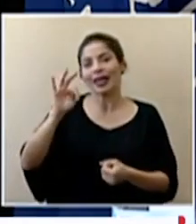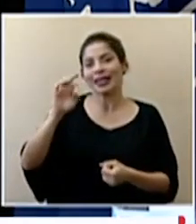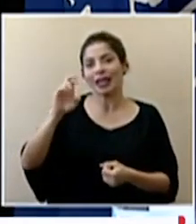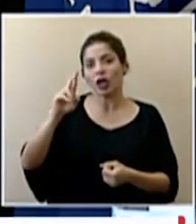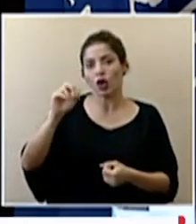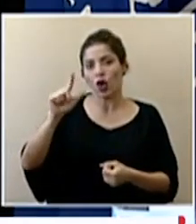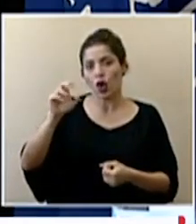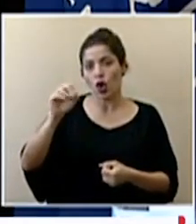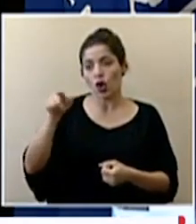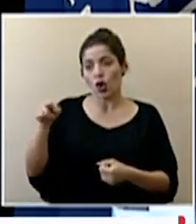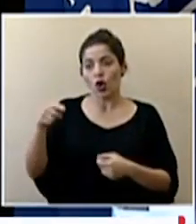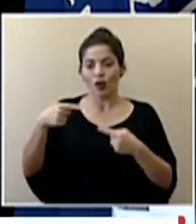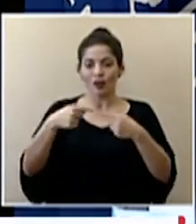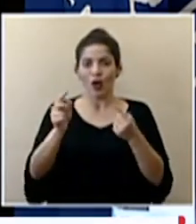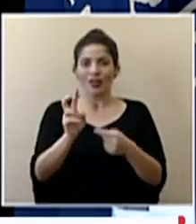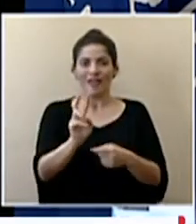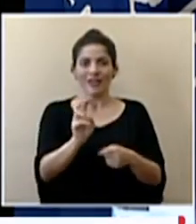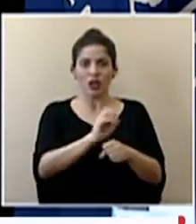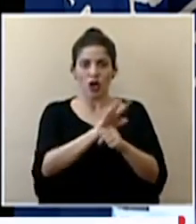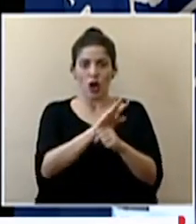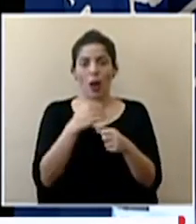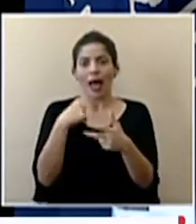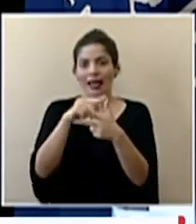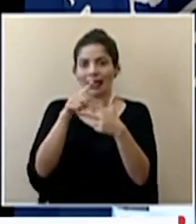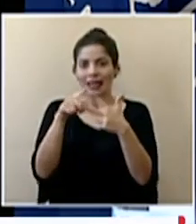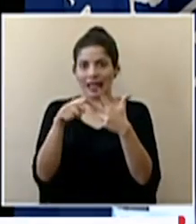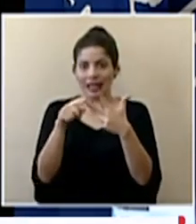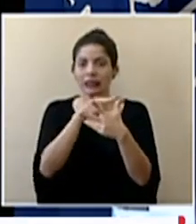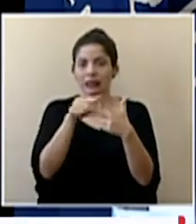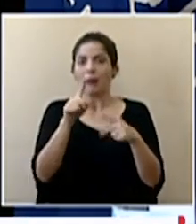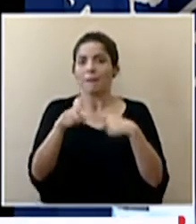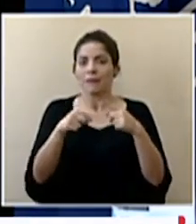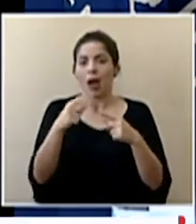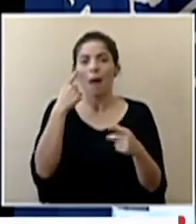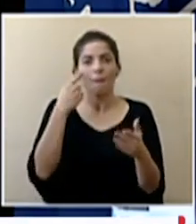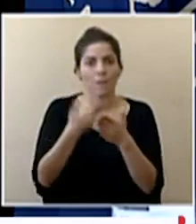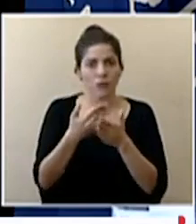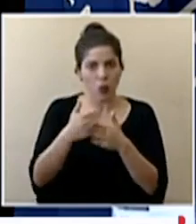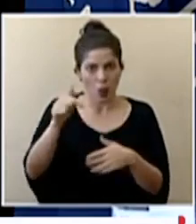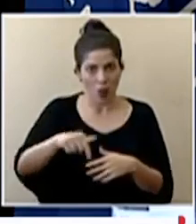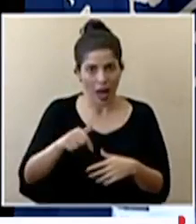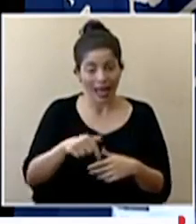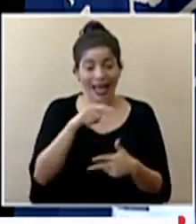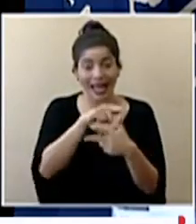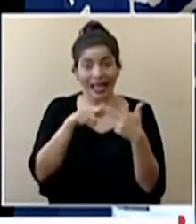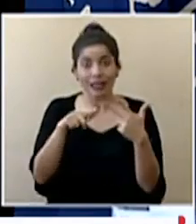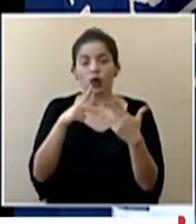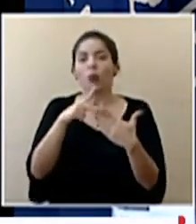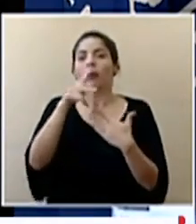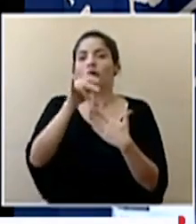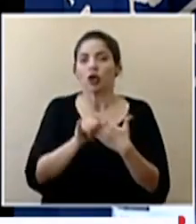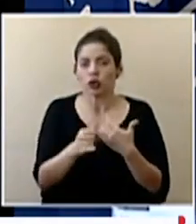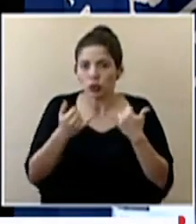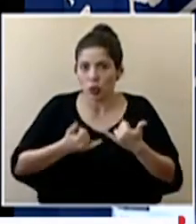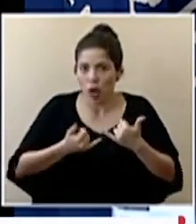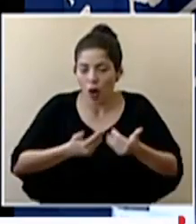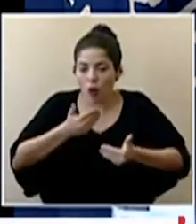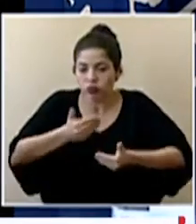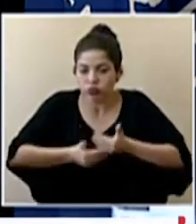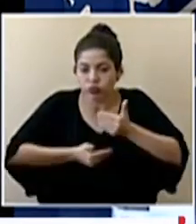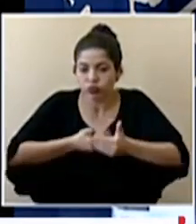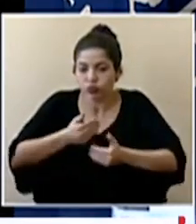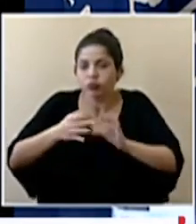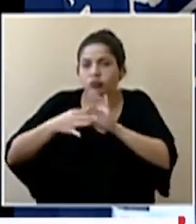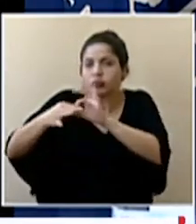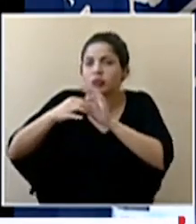contra el virus del COVID-19. Esto es un proyecto que se está elaborando con el